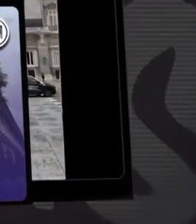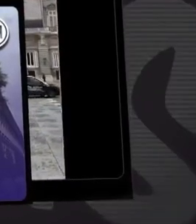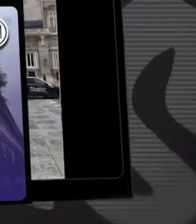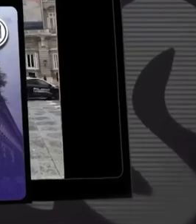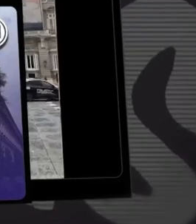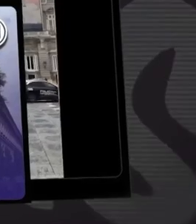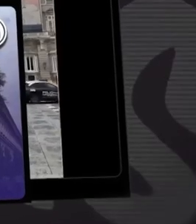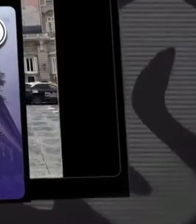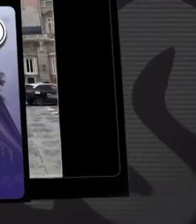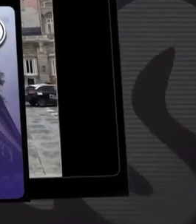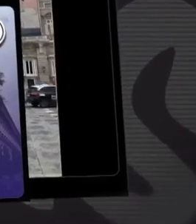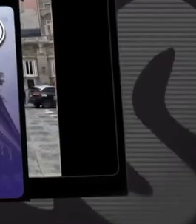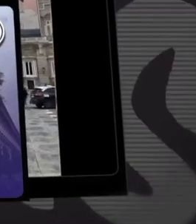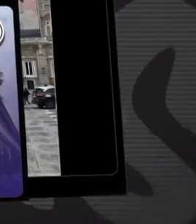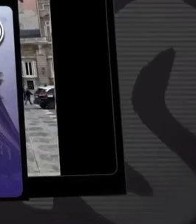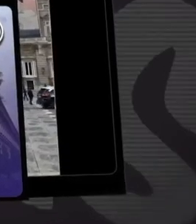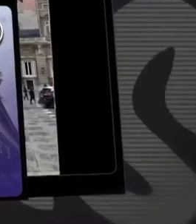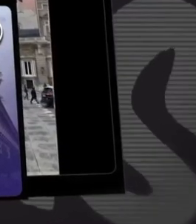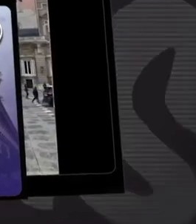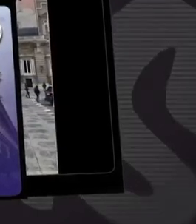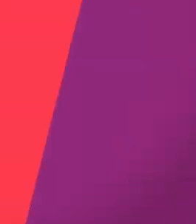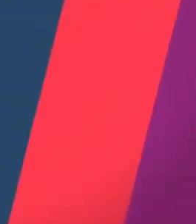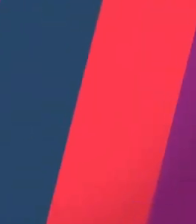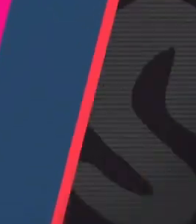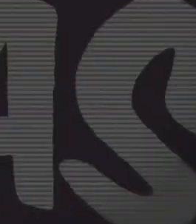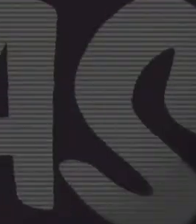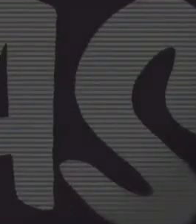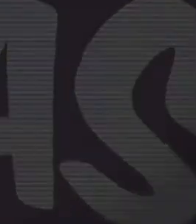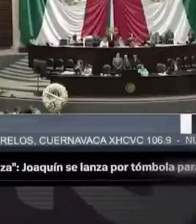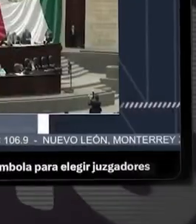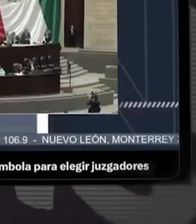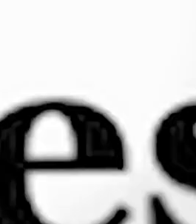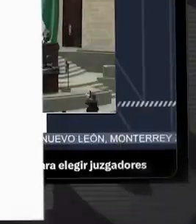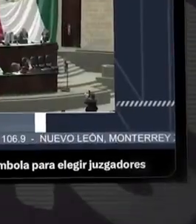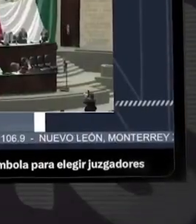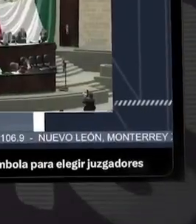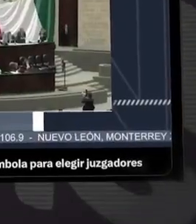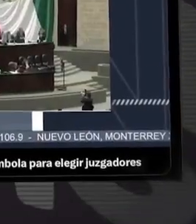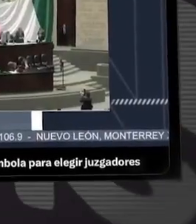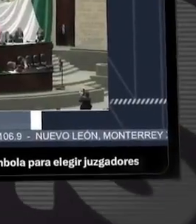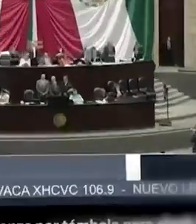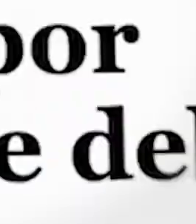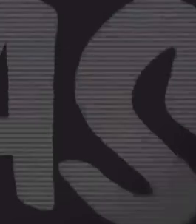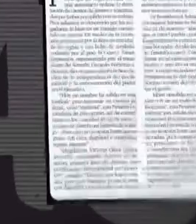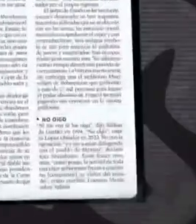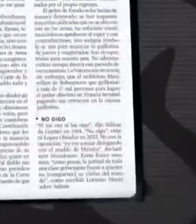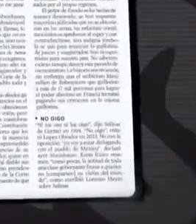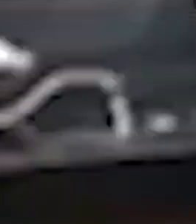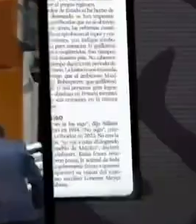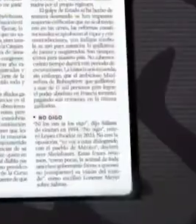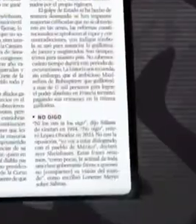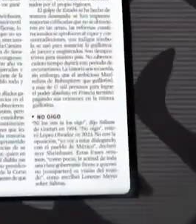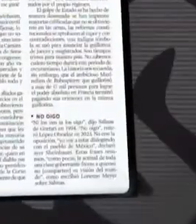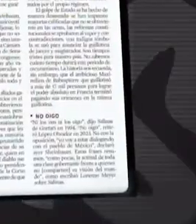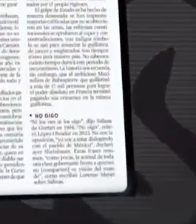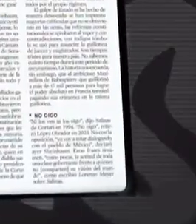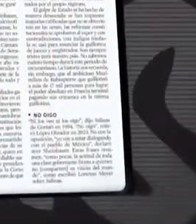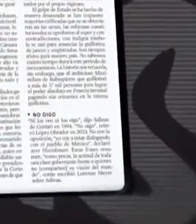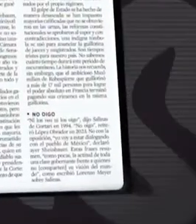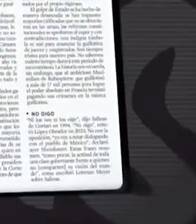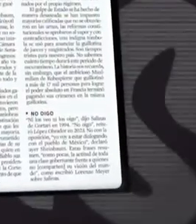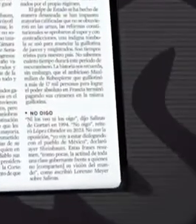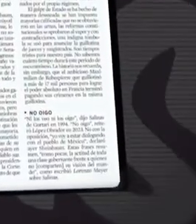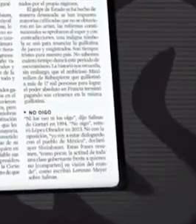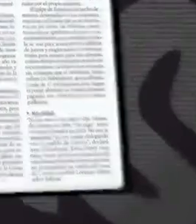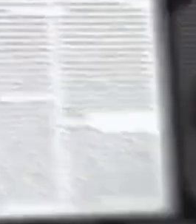detector de mentiras rastreó con el apoyo de la ciudadanía. 1. El Senado seleccionó por tómbola a jueces, magistrados y